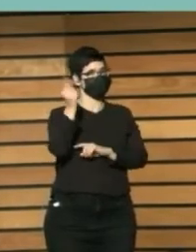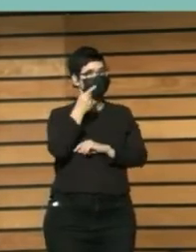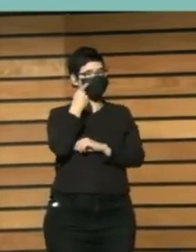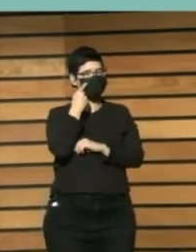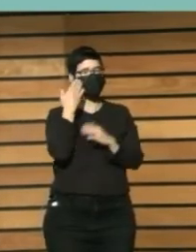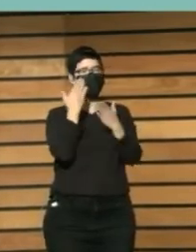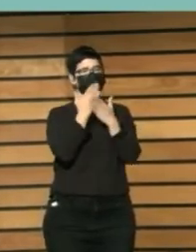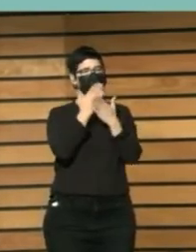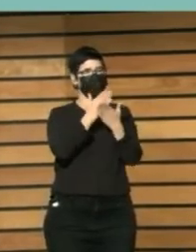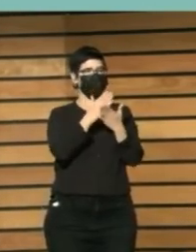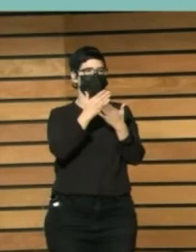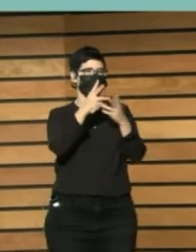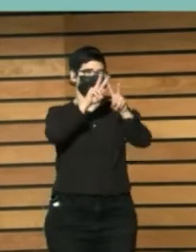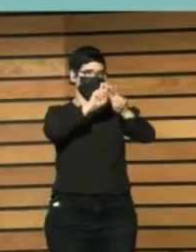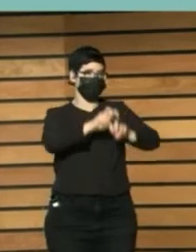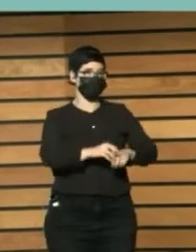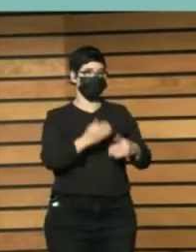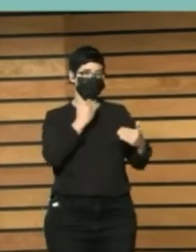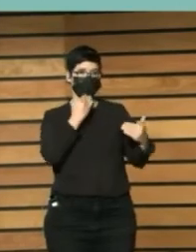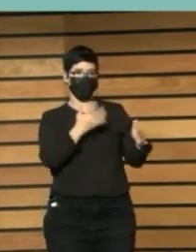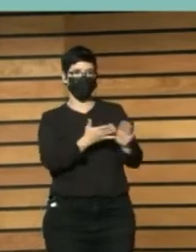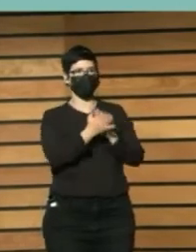bibliotecas Se abren